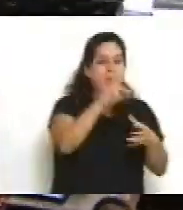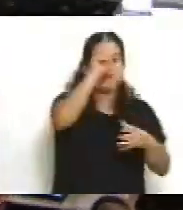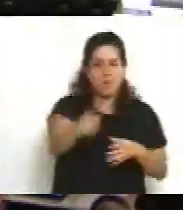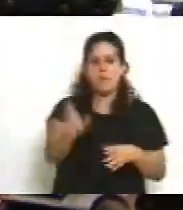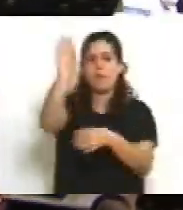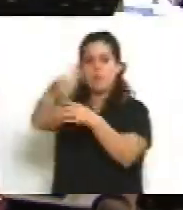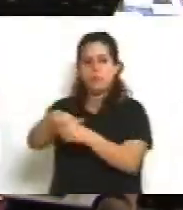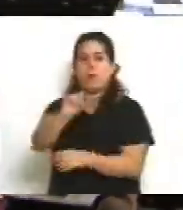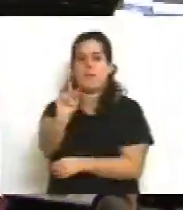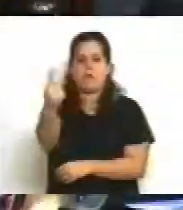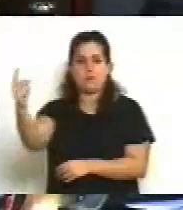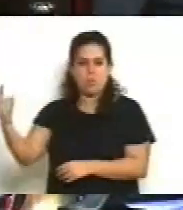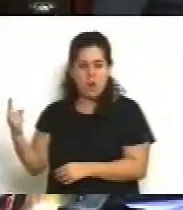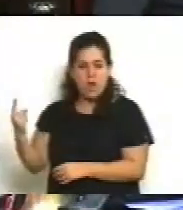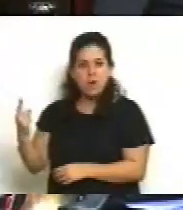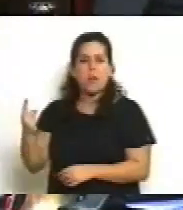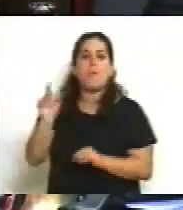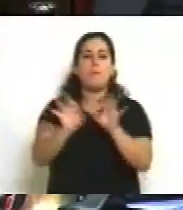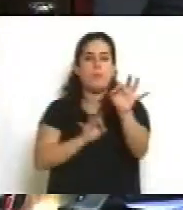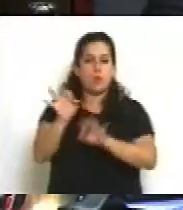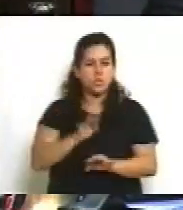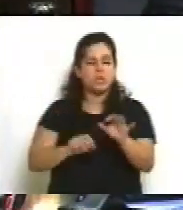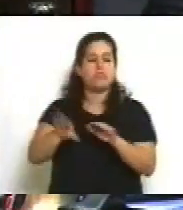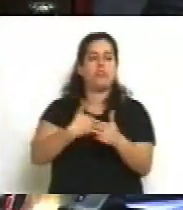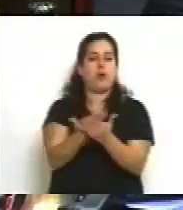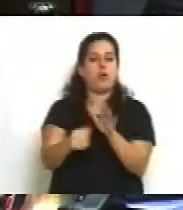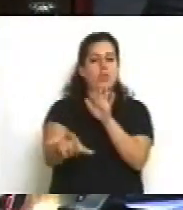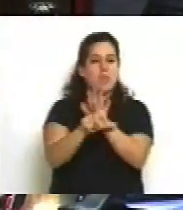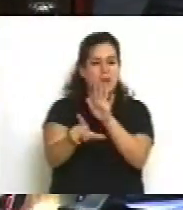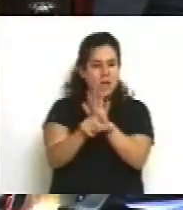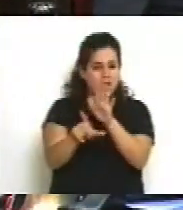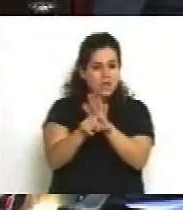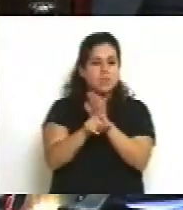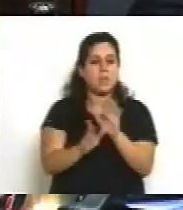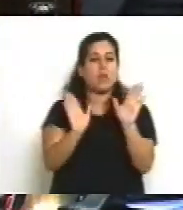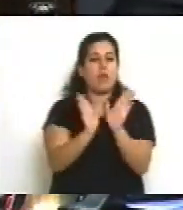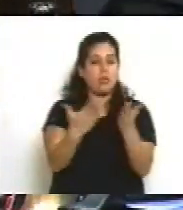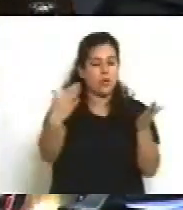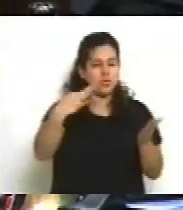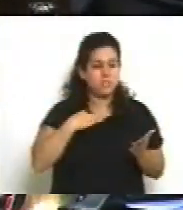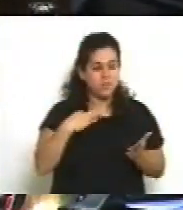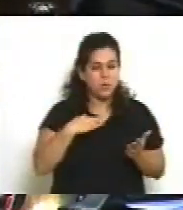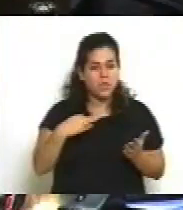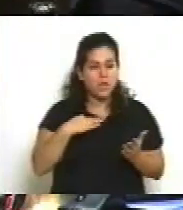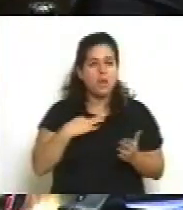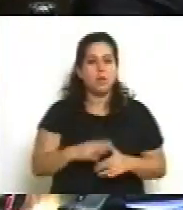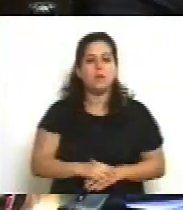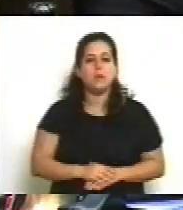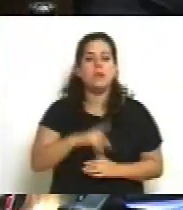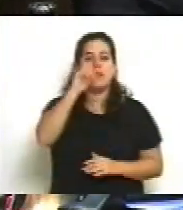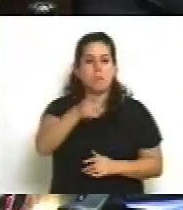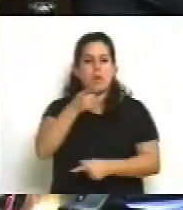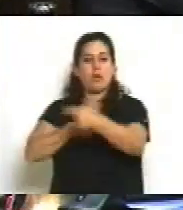el proyecto de ley de unificación del Código Civil y